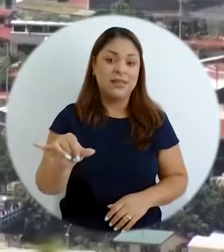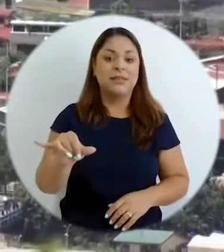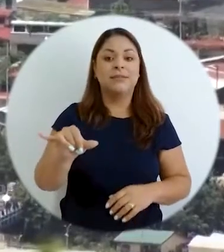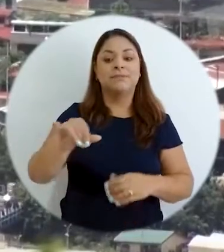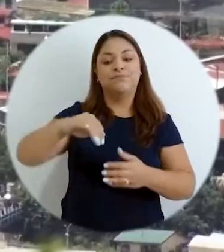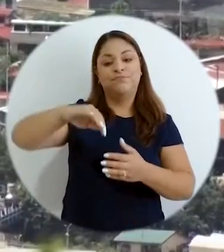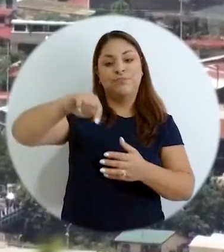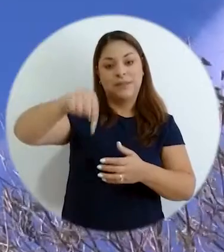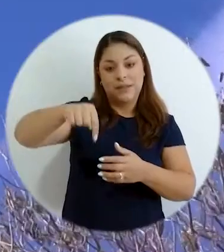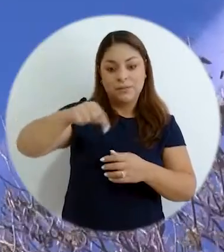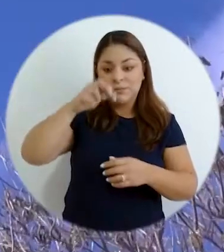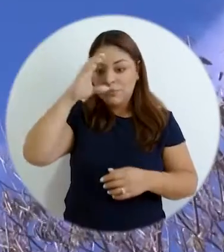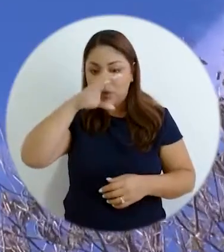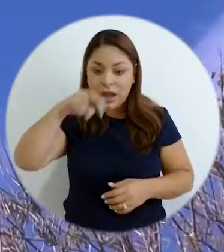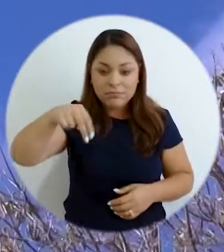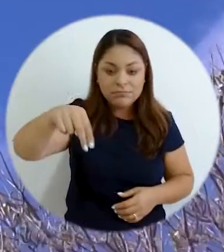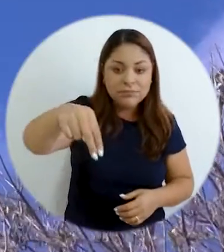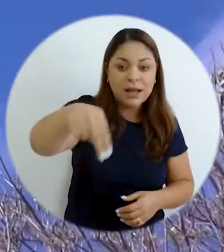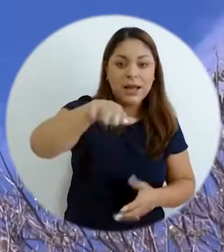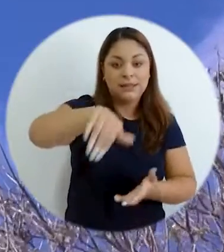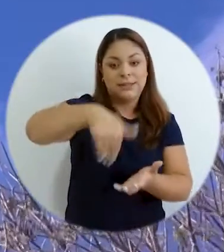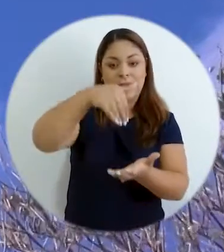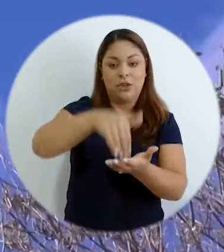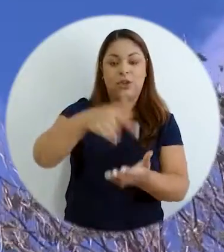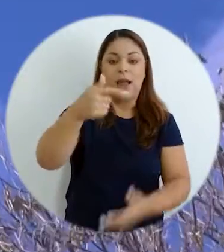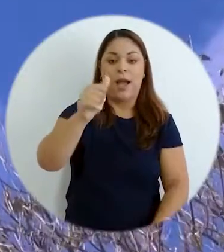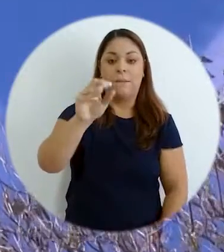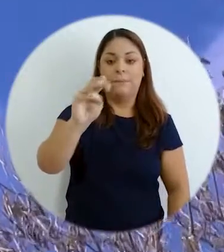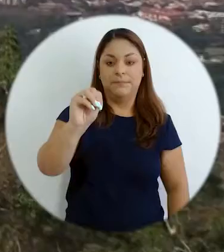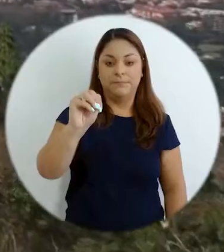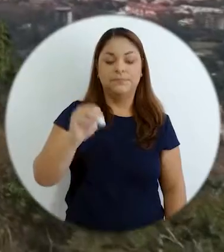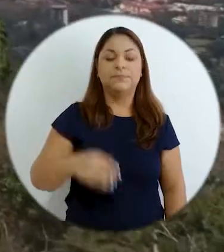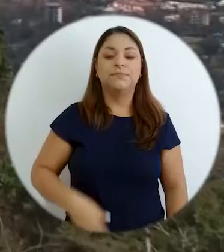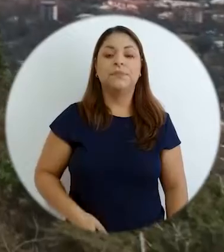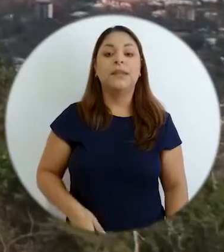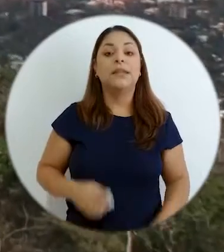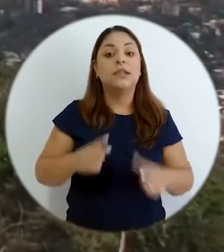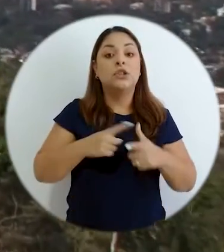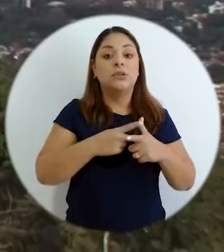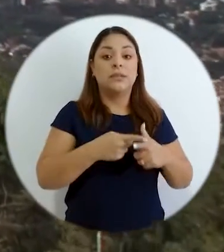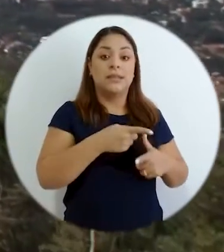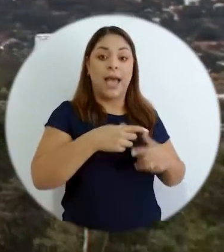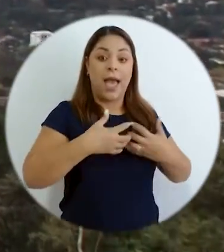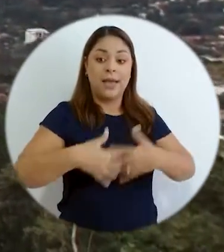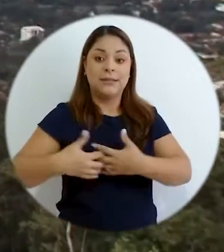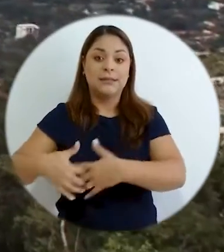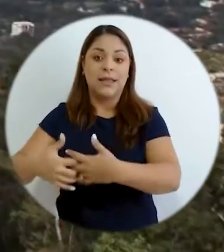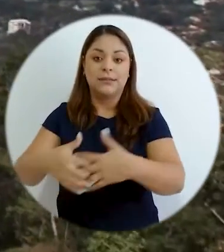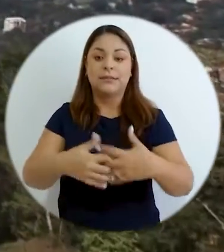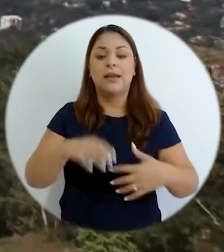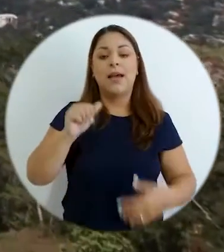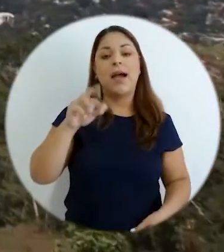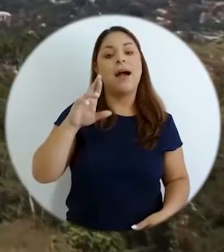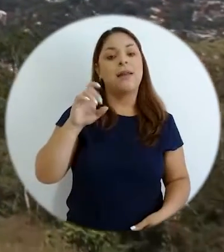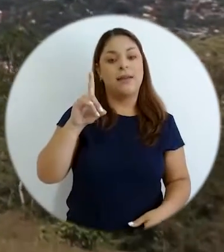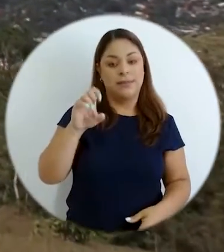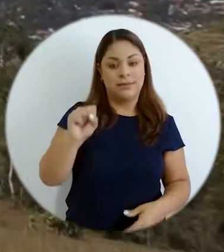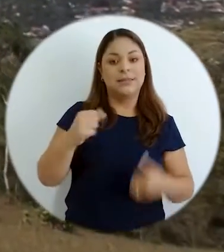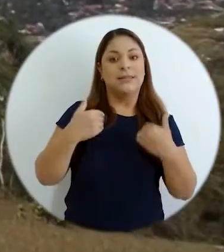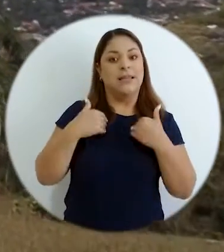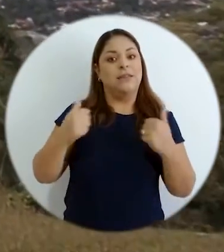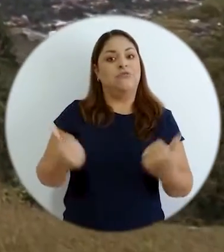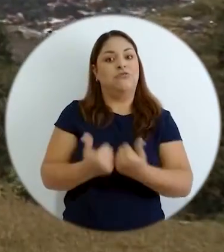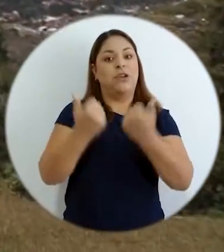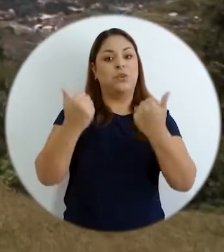regiones y de ahí brincamos al centro, digamos, de la GAN. Entonces, las agencias, las AREDES, tienen ese gran reto, es un